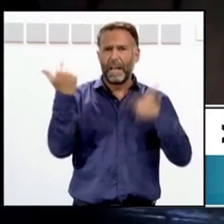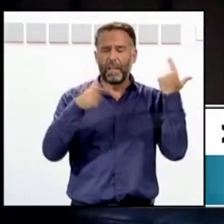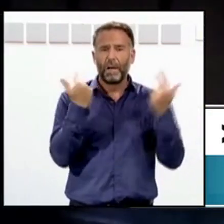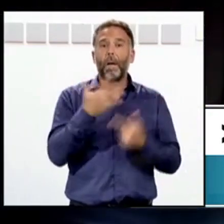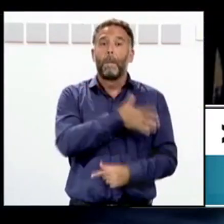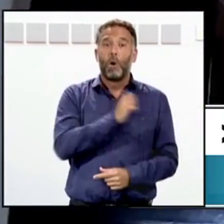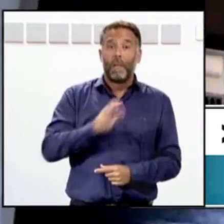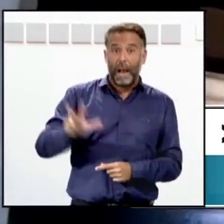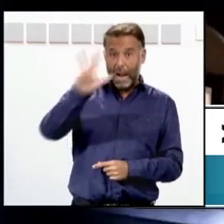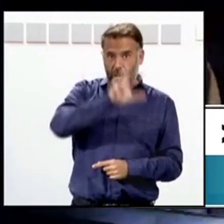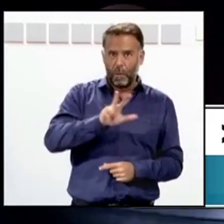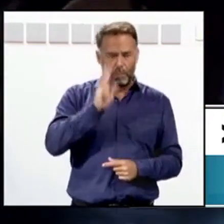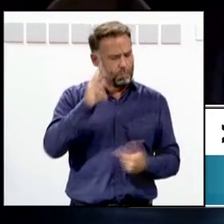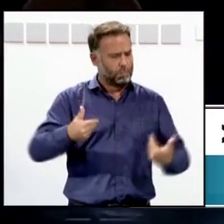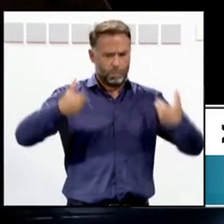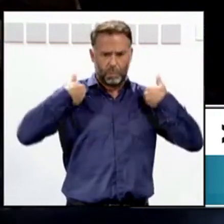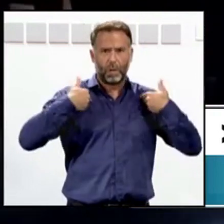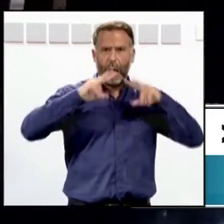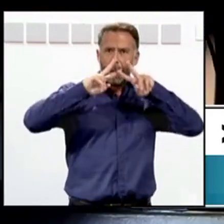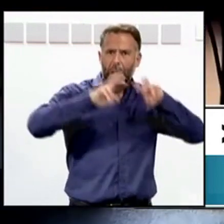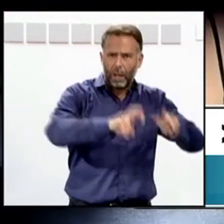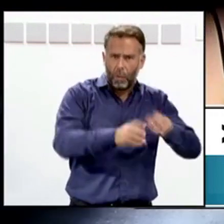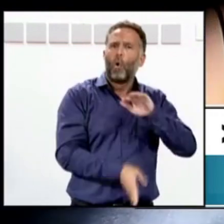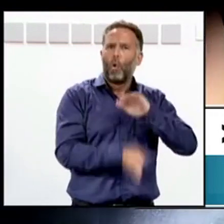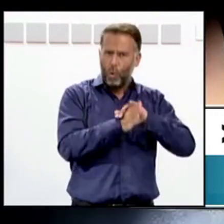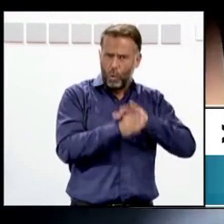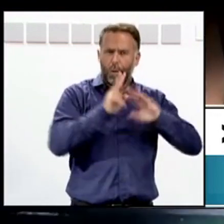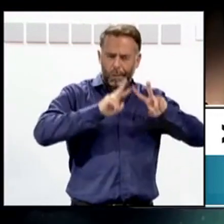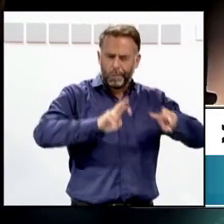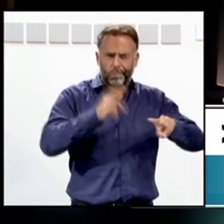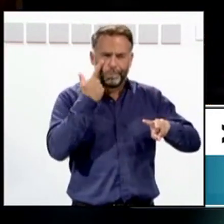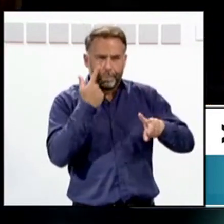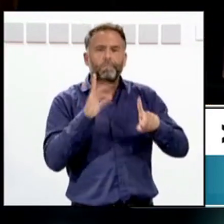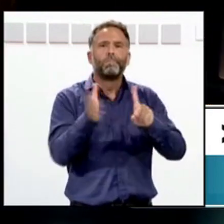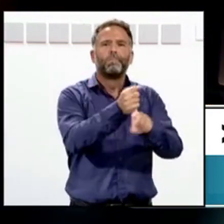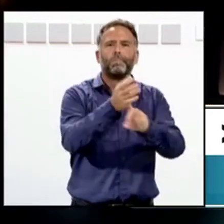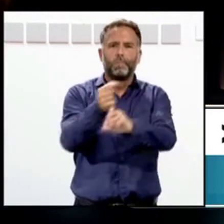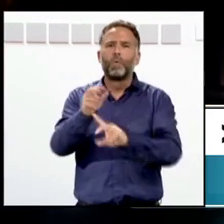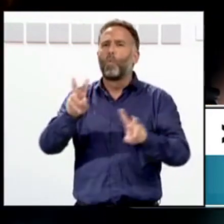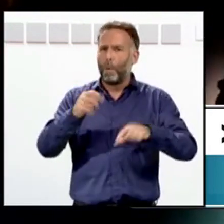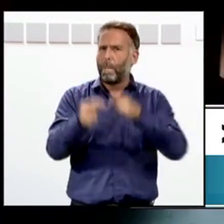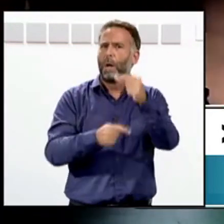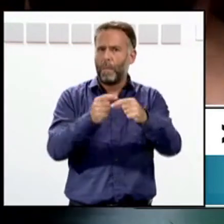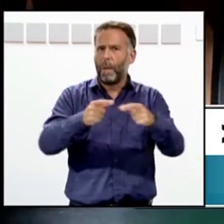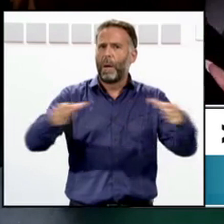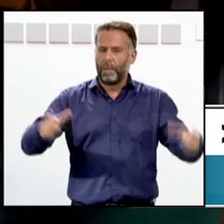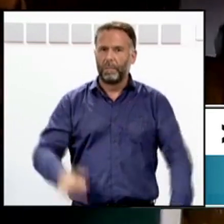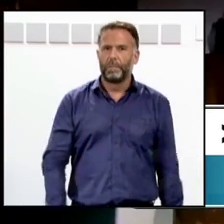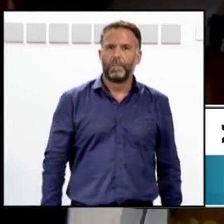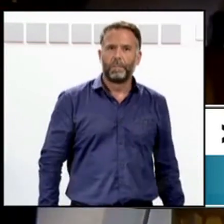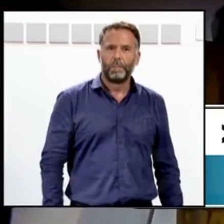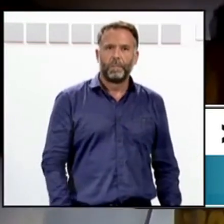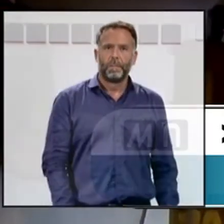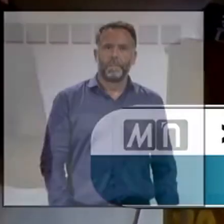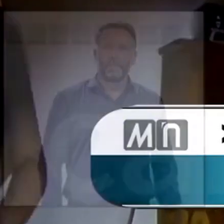Nacional se ha hecho cargo de la investigación, que continúa abierta, y no se descartan nuevos arrestos. Otro indicativo que viene a hacer una